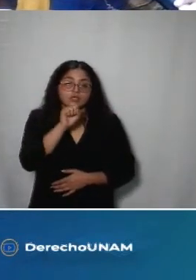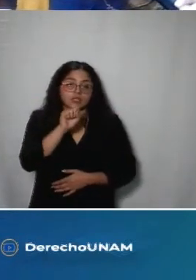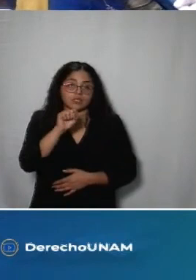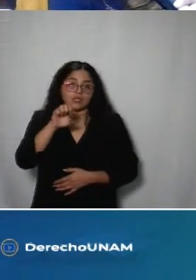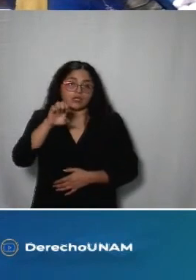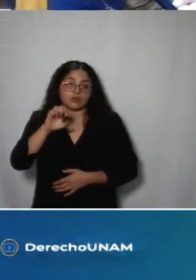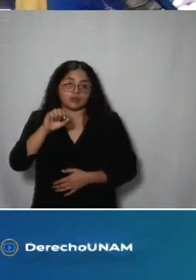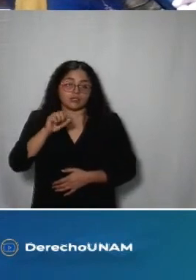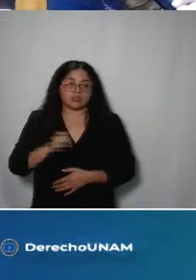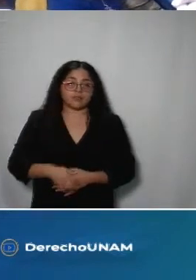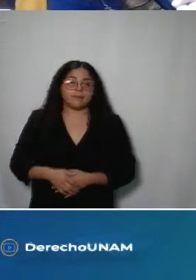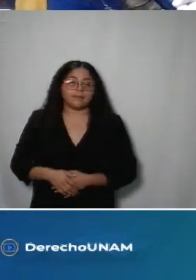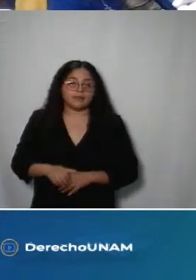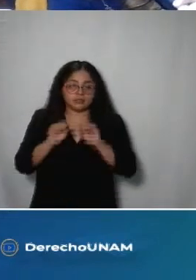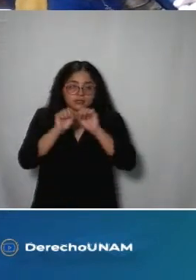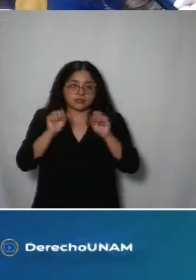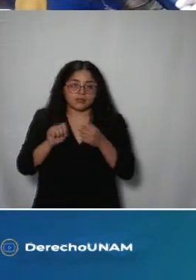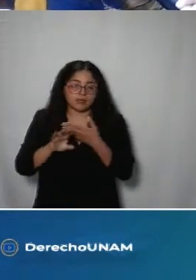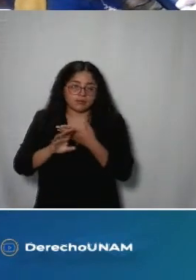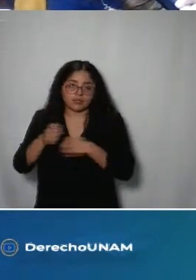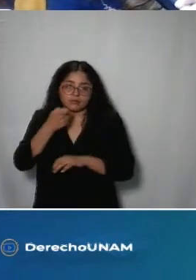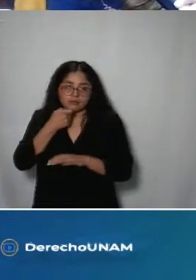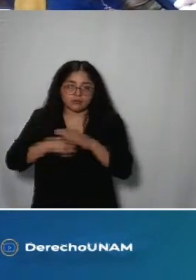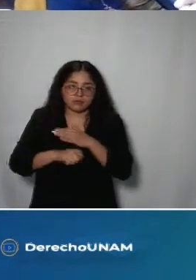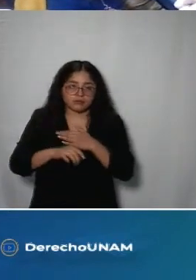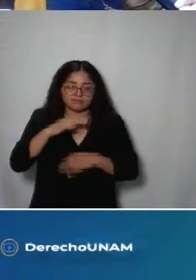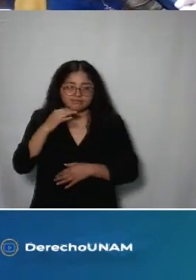Ejecutiva del Sistema Anticorrupción de la Ciudad de México